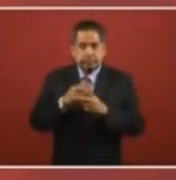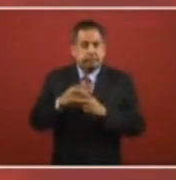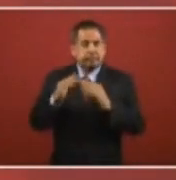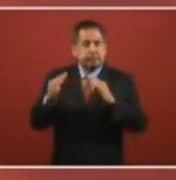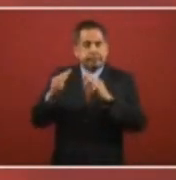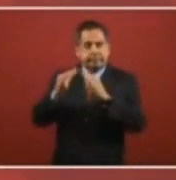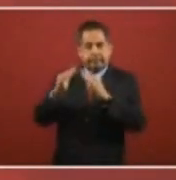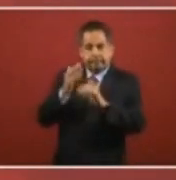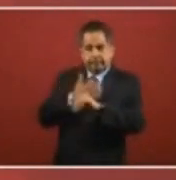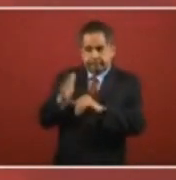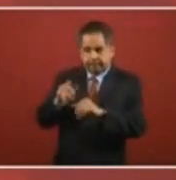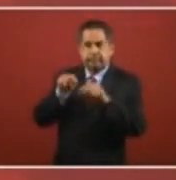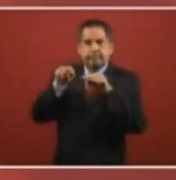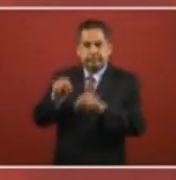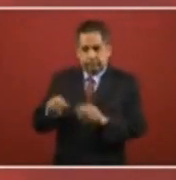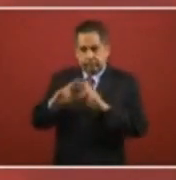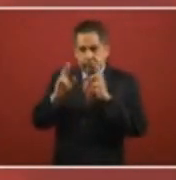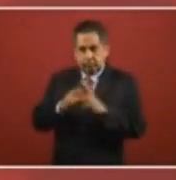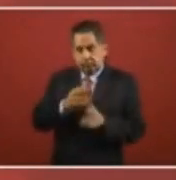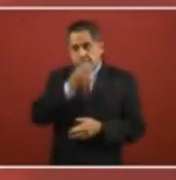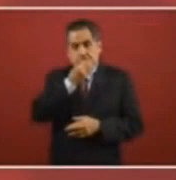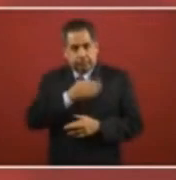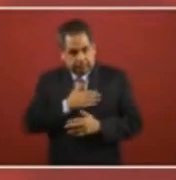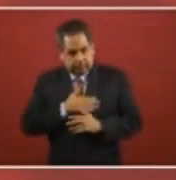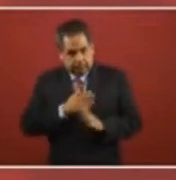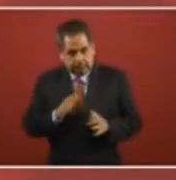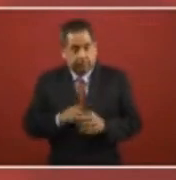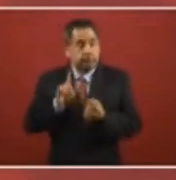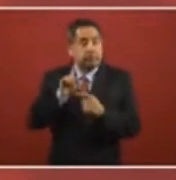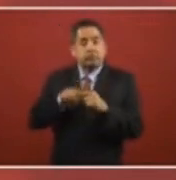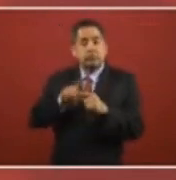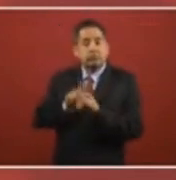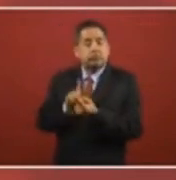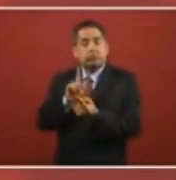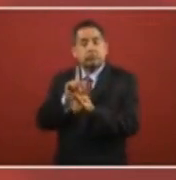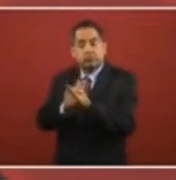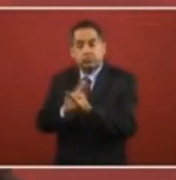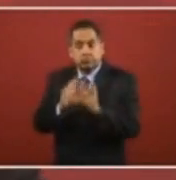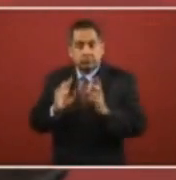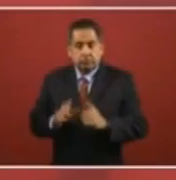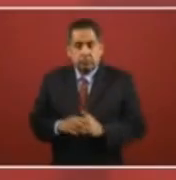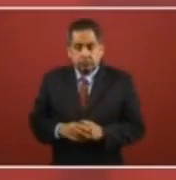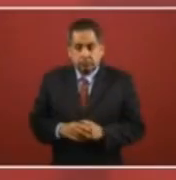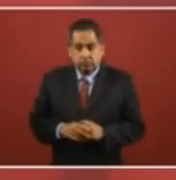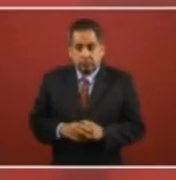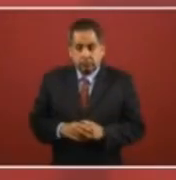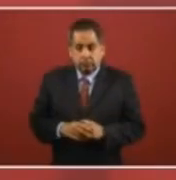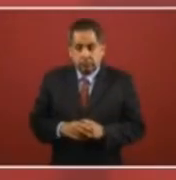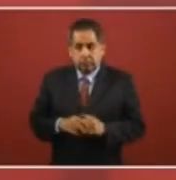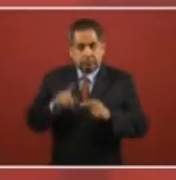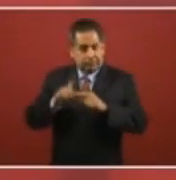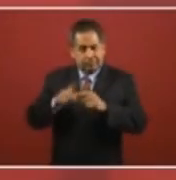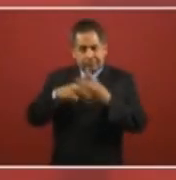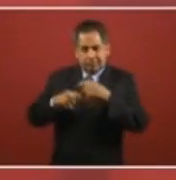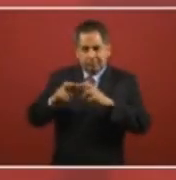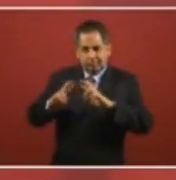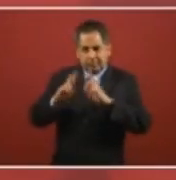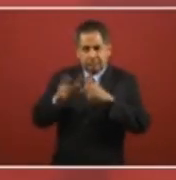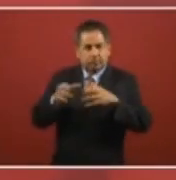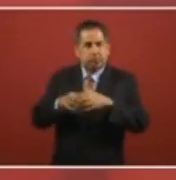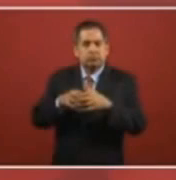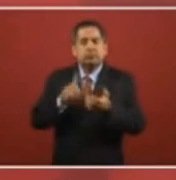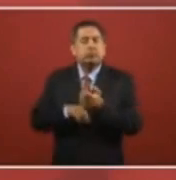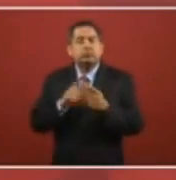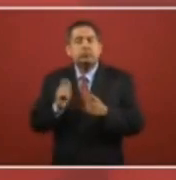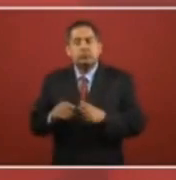Blanca, hasta donde tenemos información. ¿Quién me va a recibir? Bueno, ¿te refieres a quiénes van a estar en la reunión? La